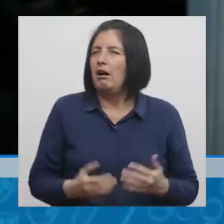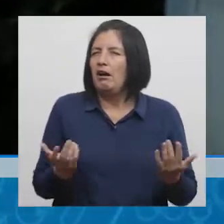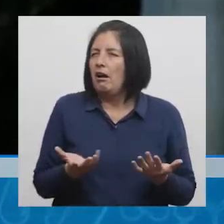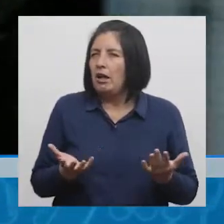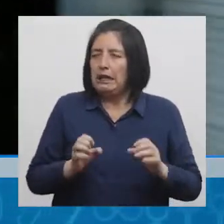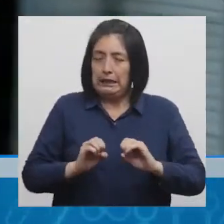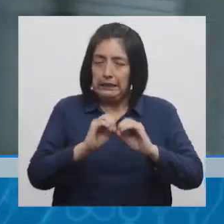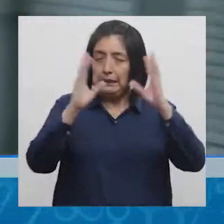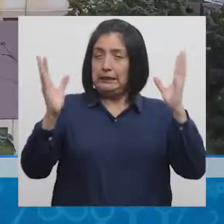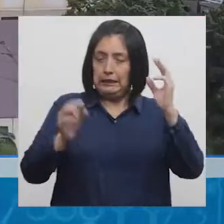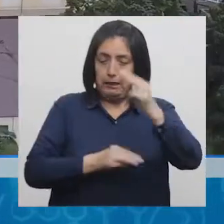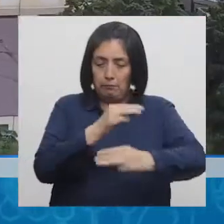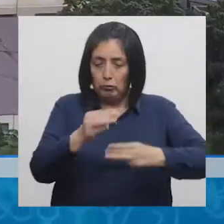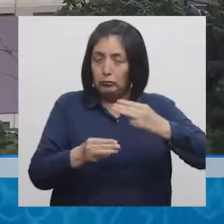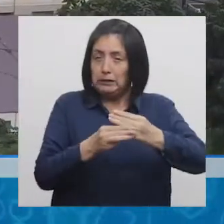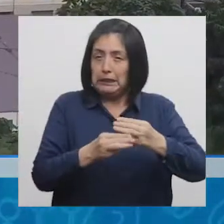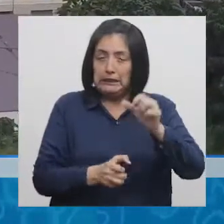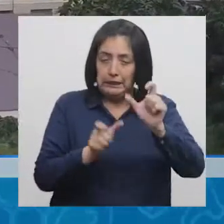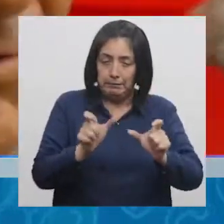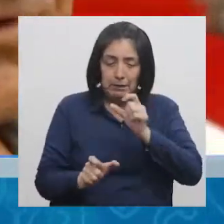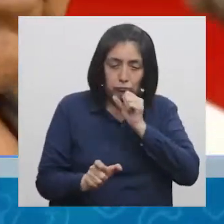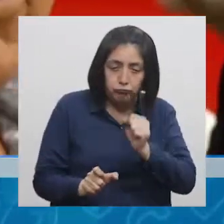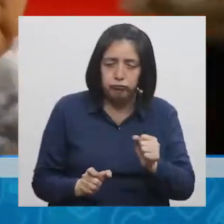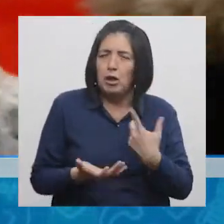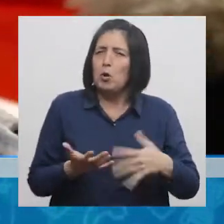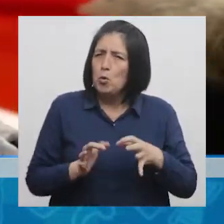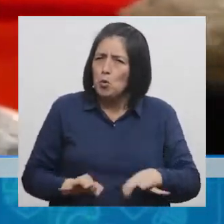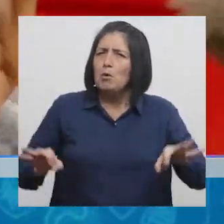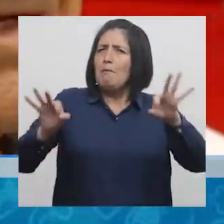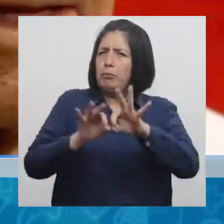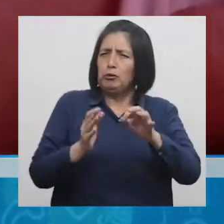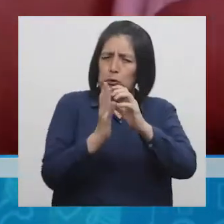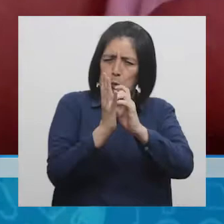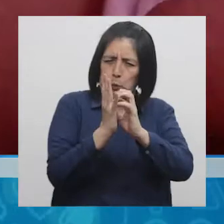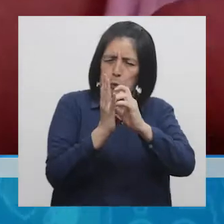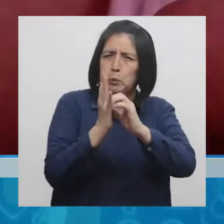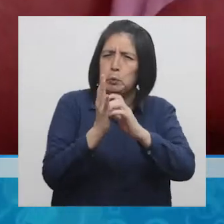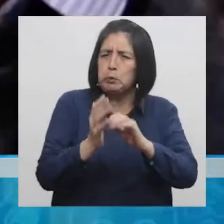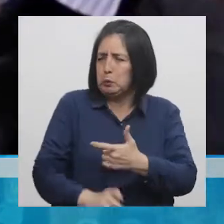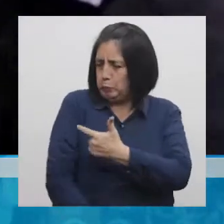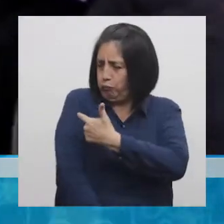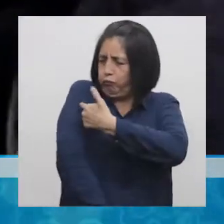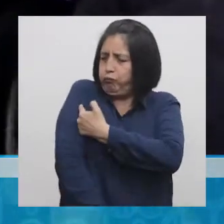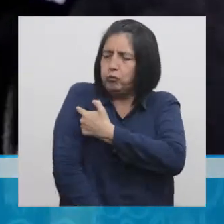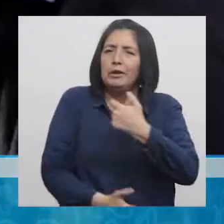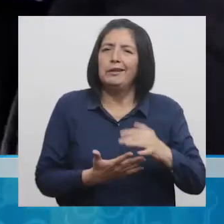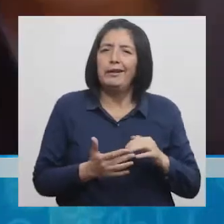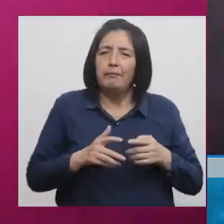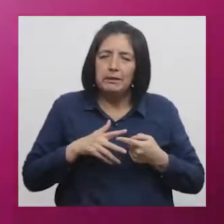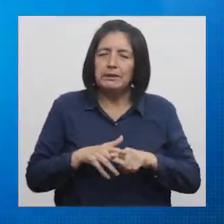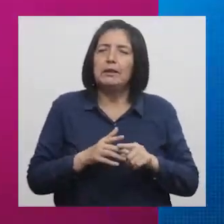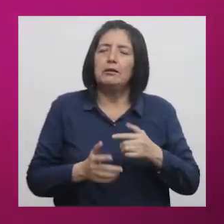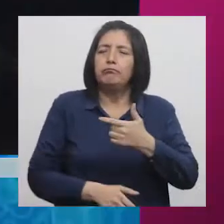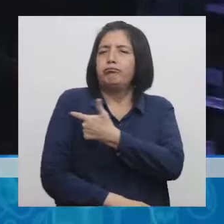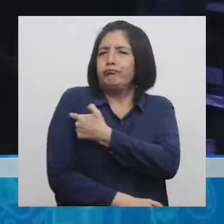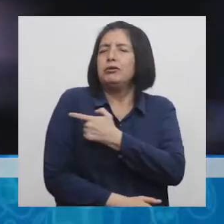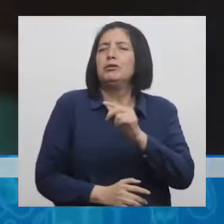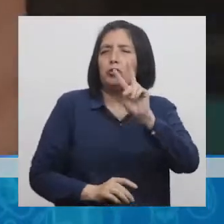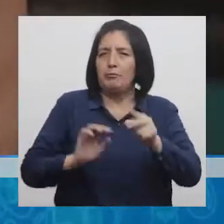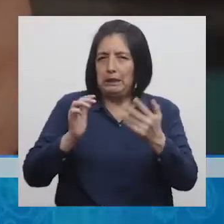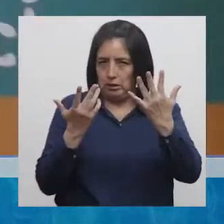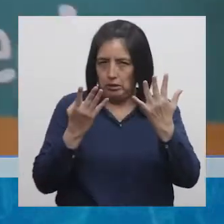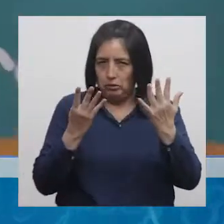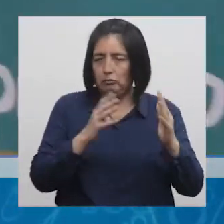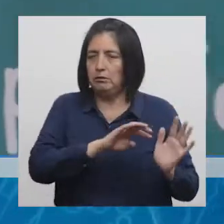del Día Mundial del Adulto Mayor te contamos la importancia de la vacuna contra el neumococo que se aplicará en el 2019. El